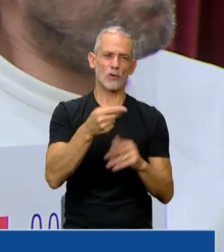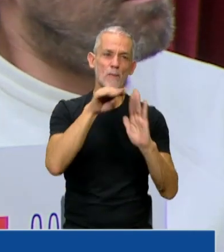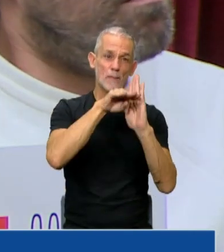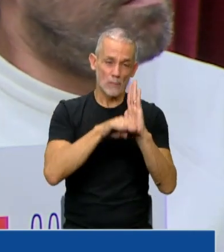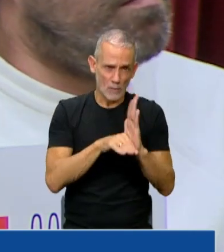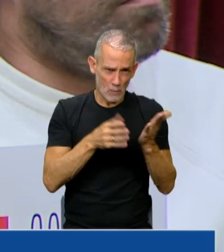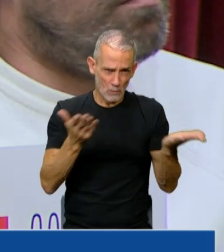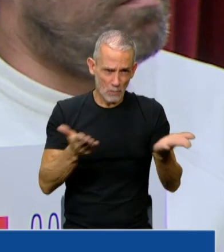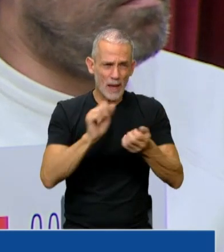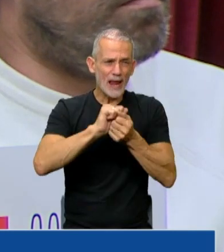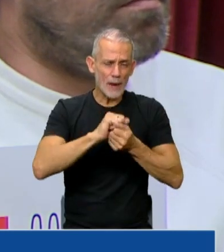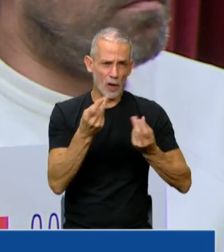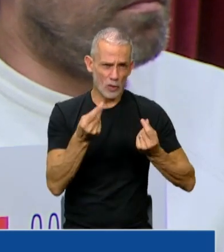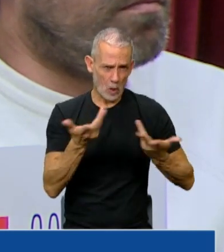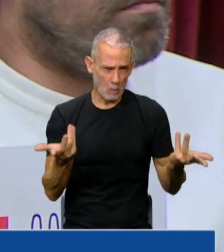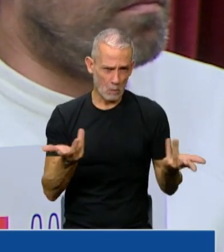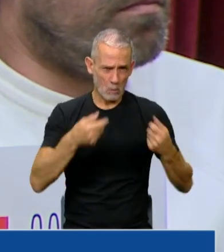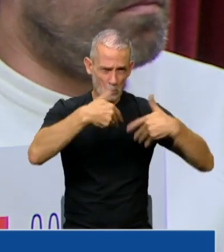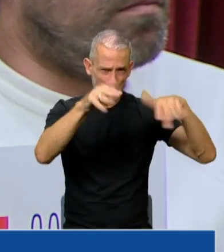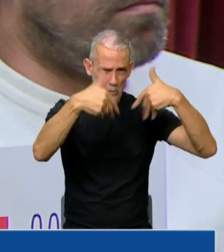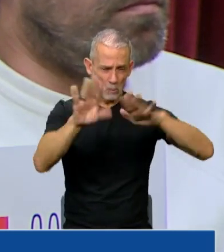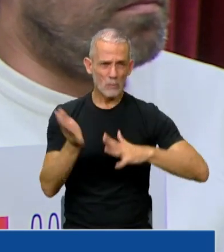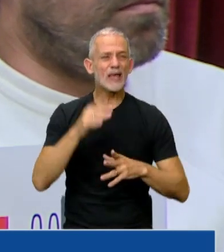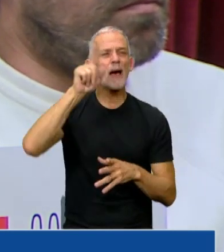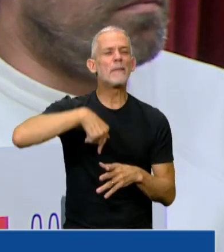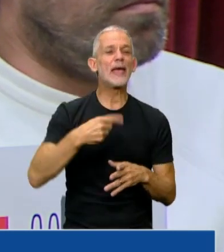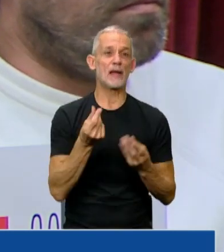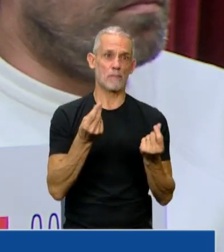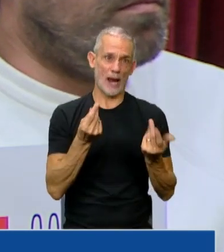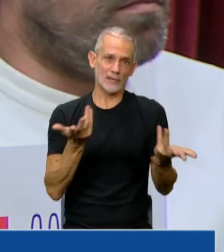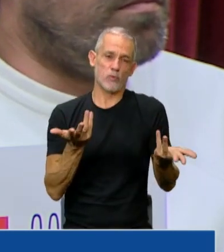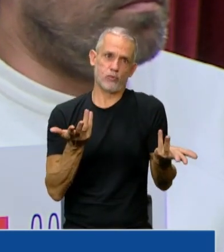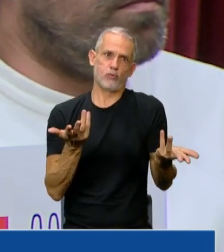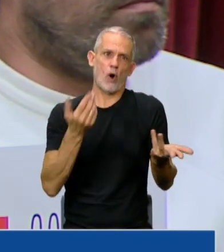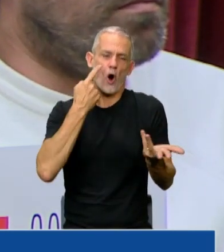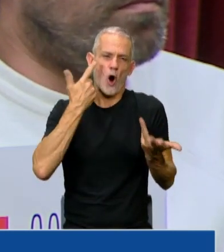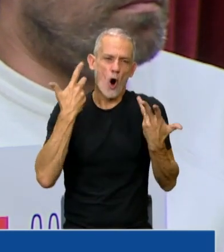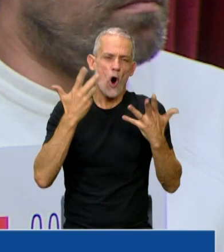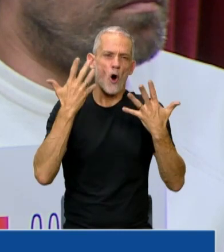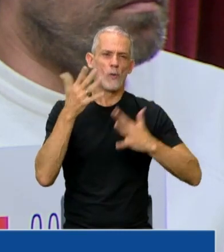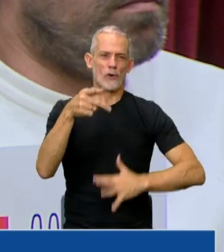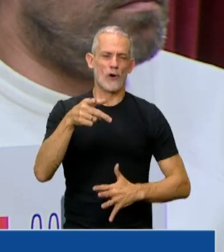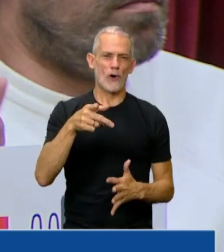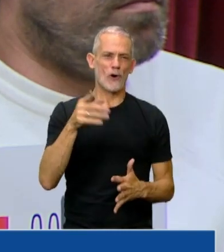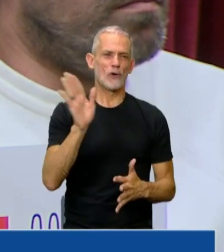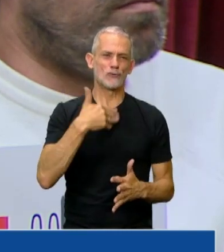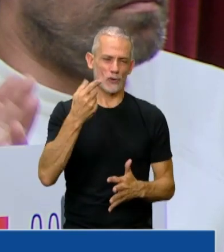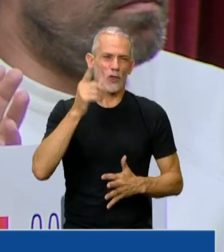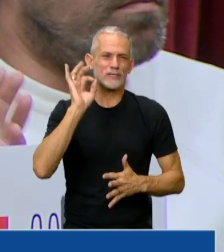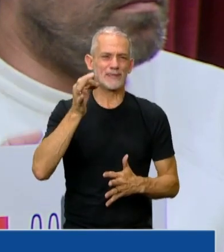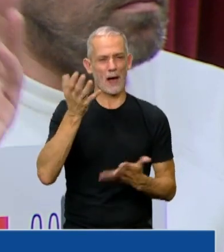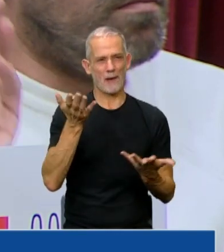medidas de lavado de los activos provenientes, como nadie podría estar